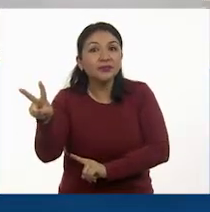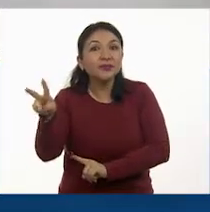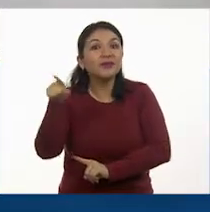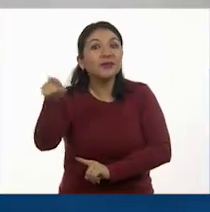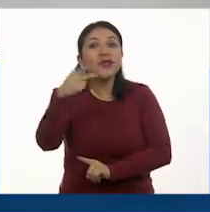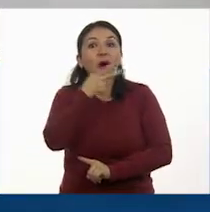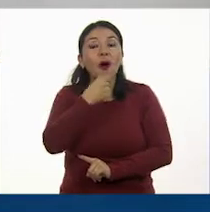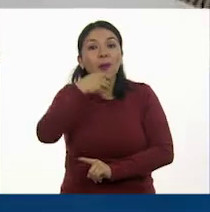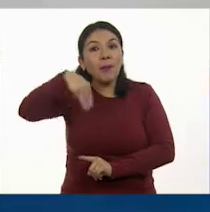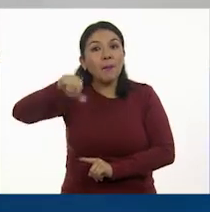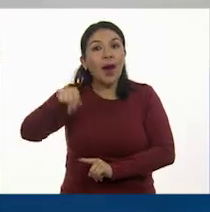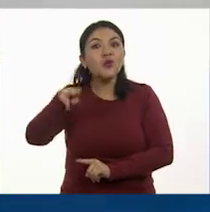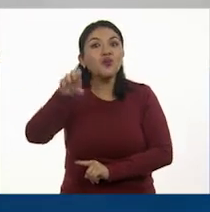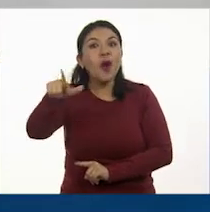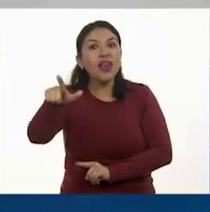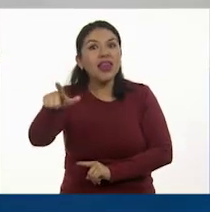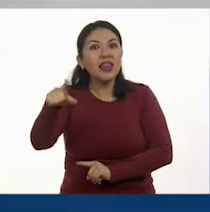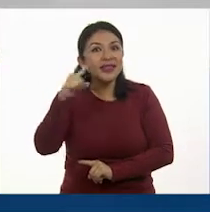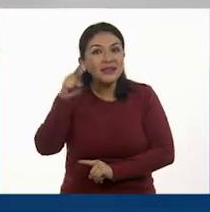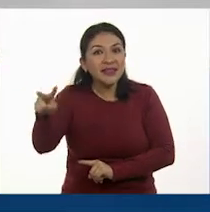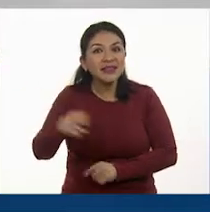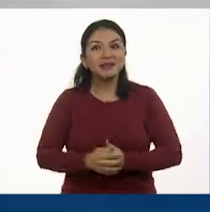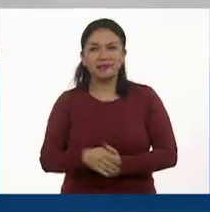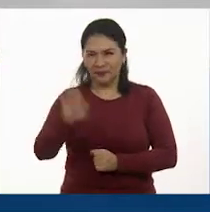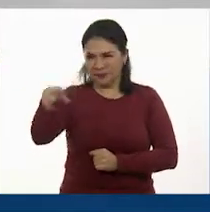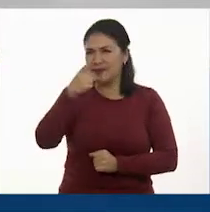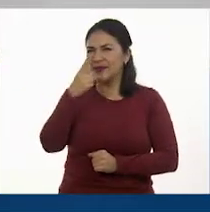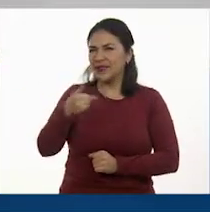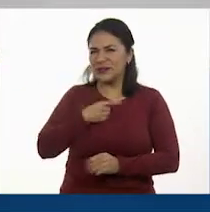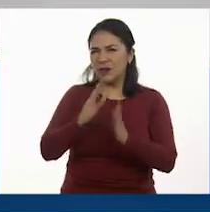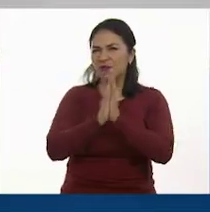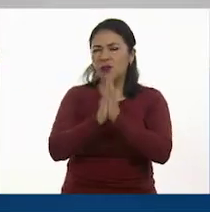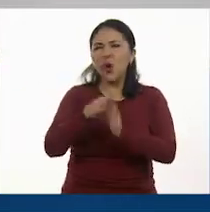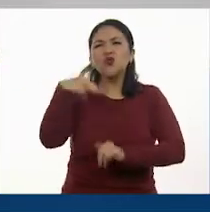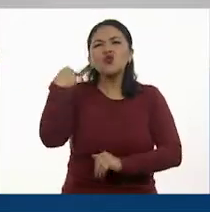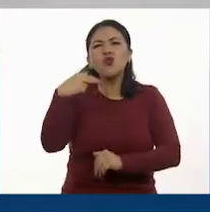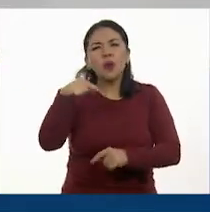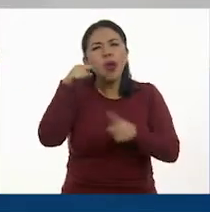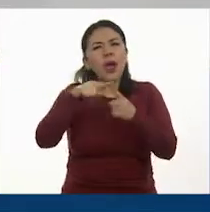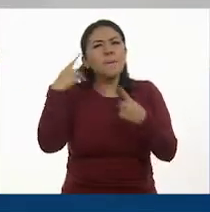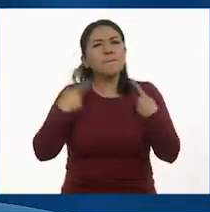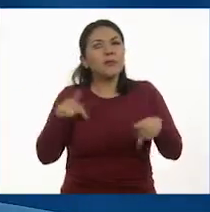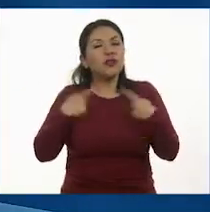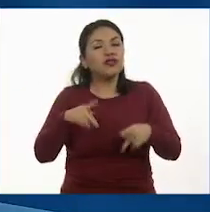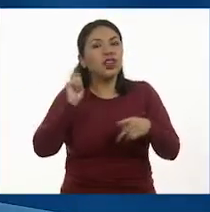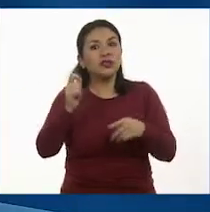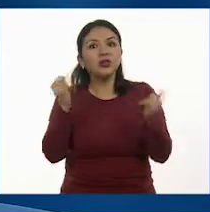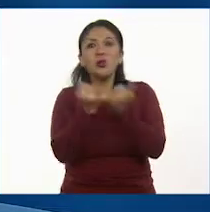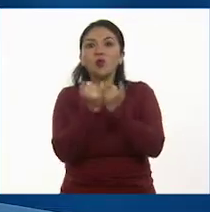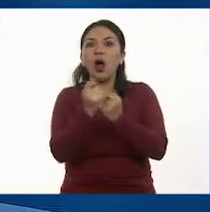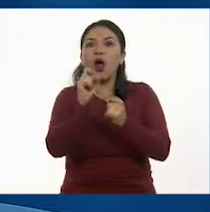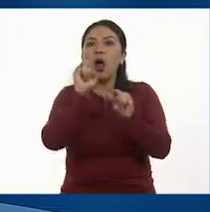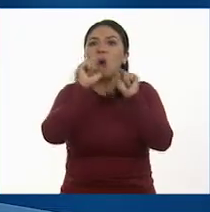Manuel. Don Manuel. Ahí está. María, ¿me recuerdas cuál es el nombre de este participante que iba en el ocho décimos? Sí.